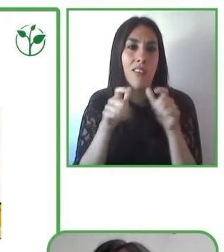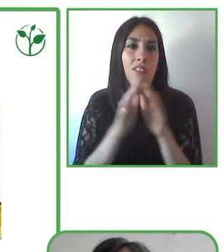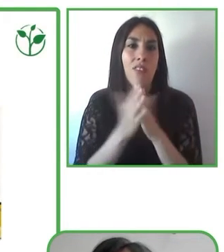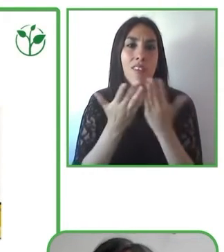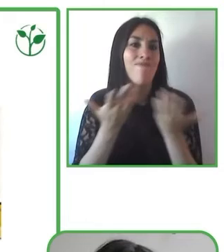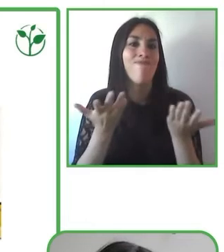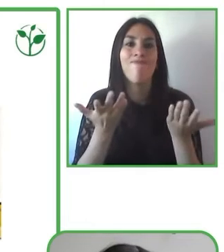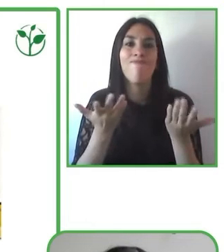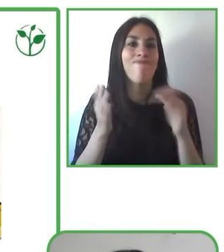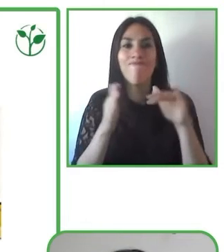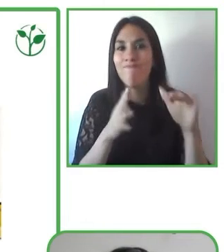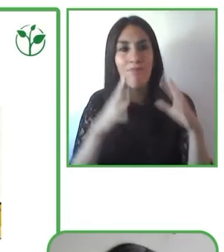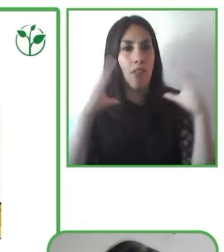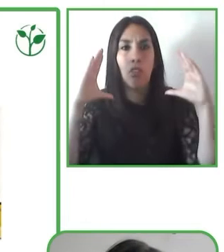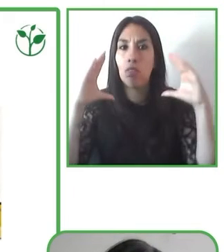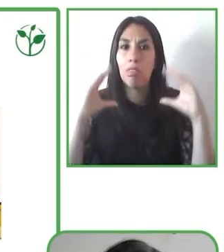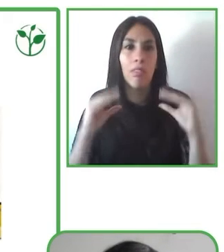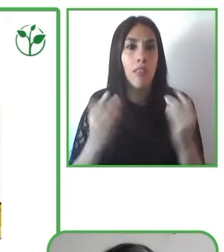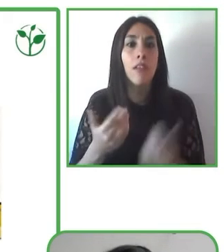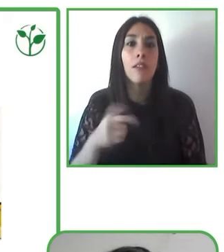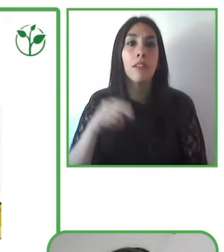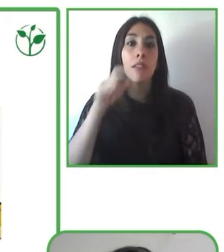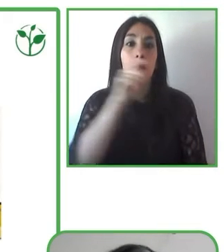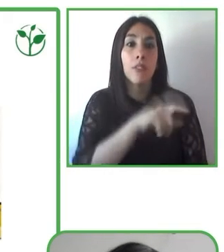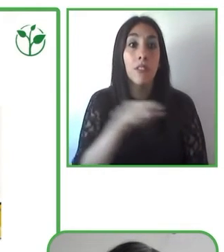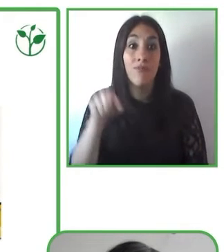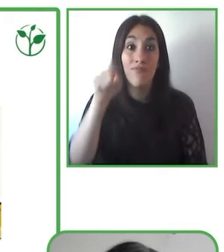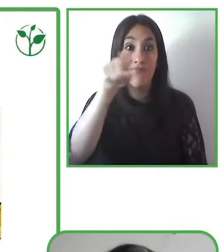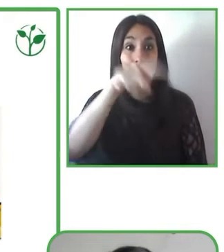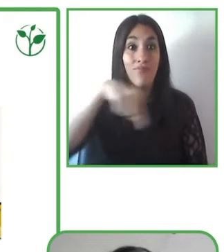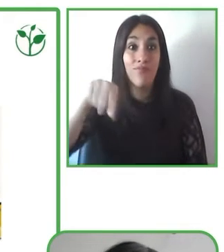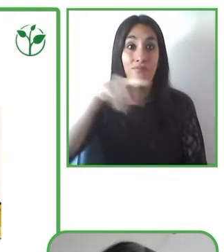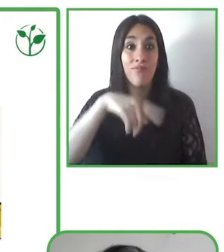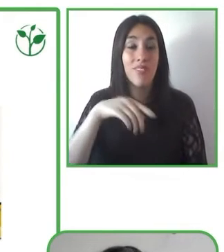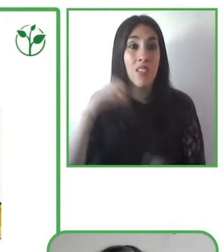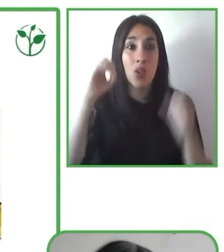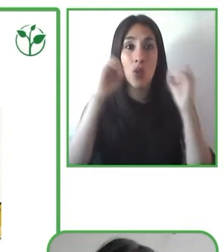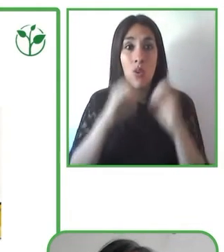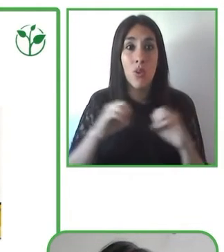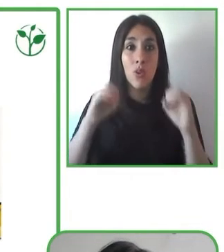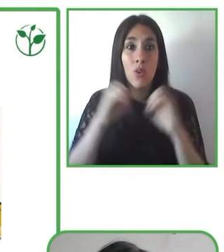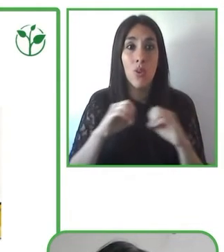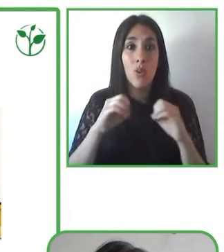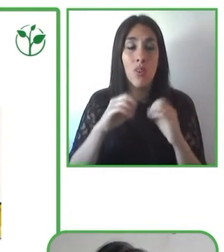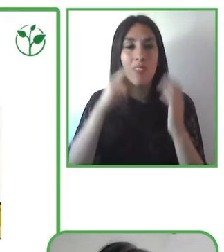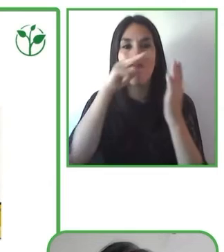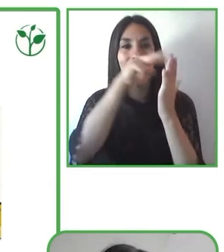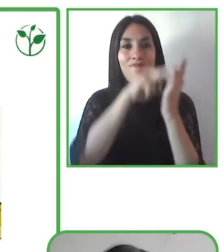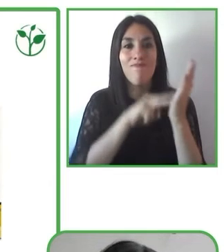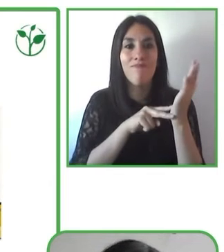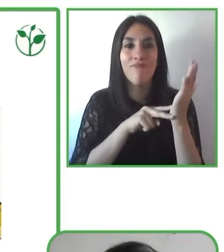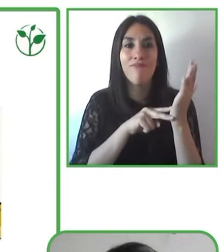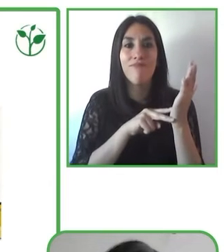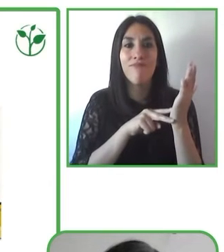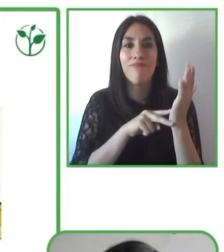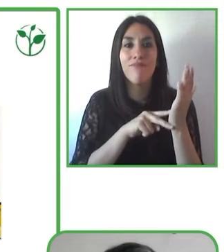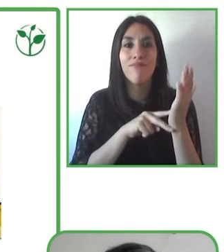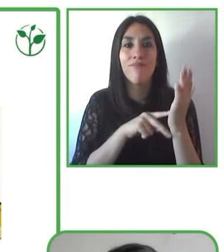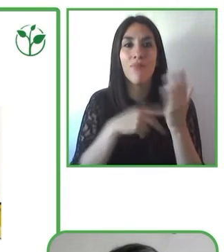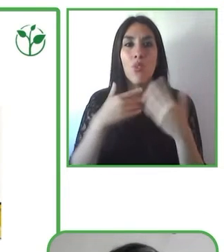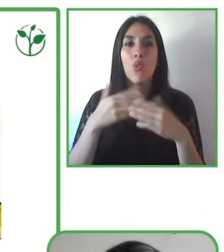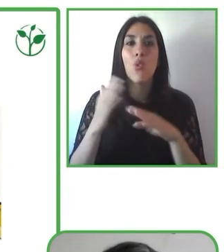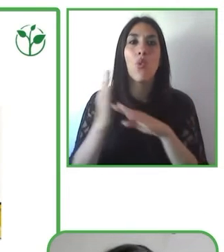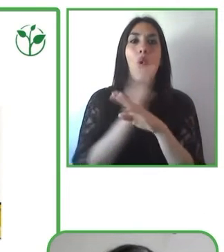no tienen el hábito de la lectura, que no fueron formados, que no tienen este